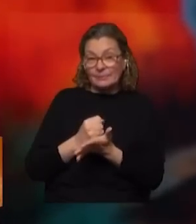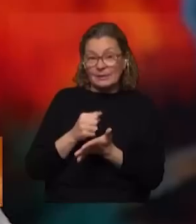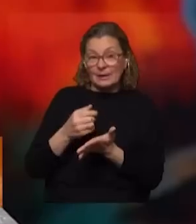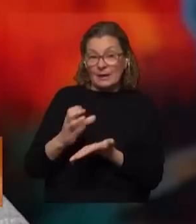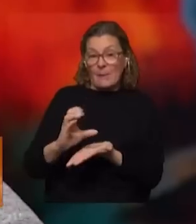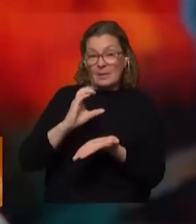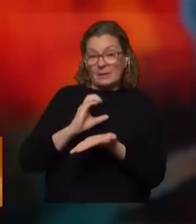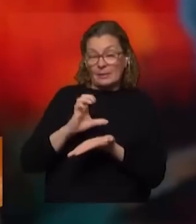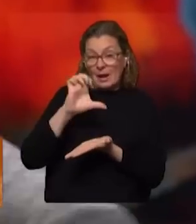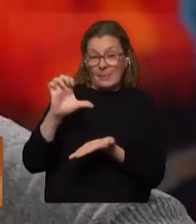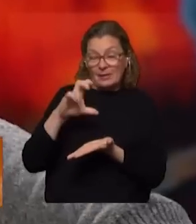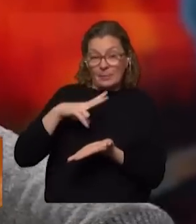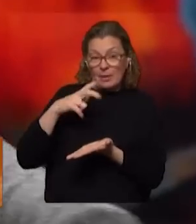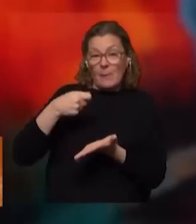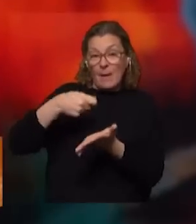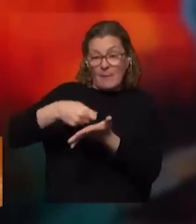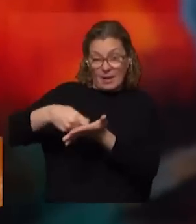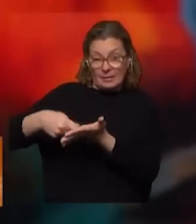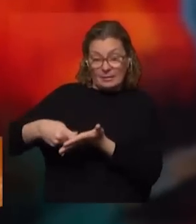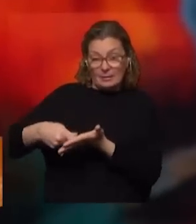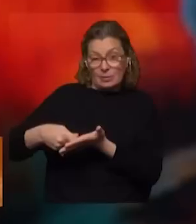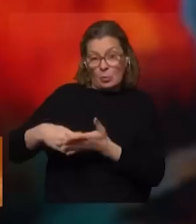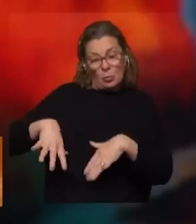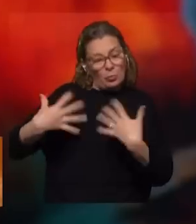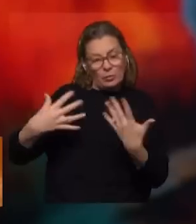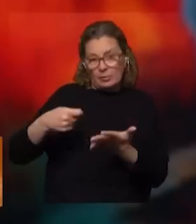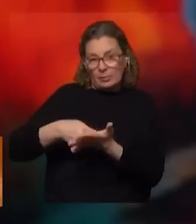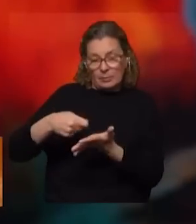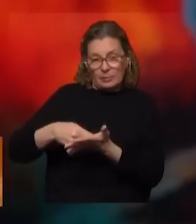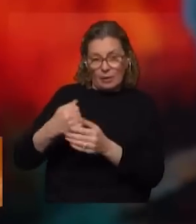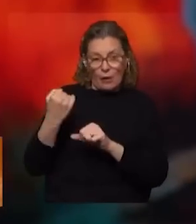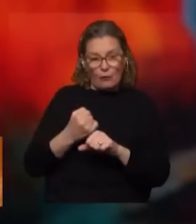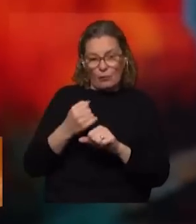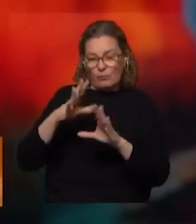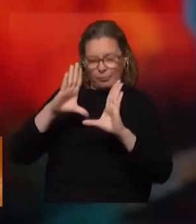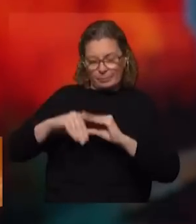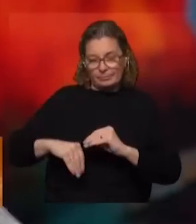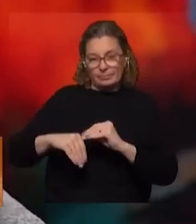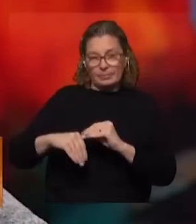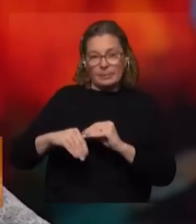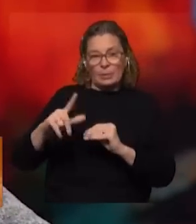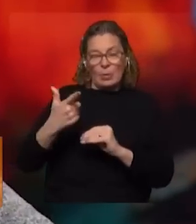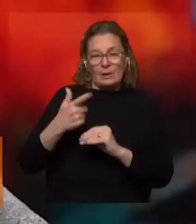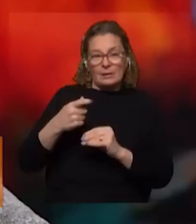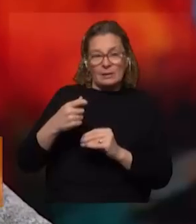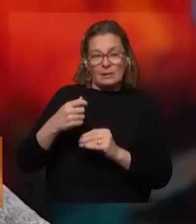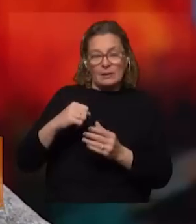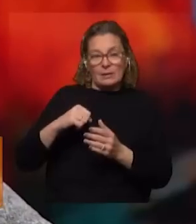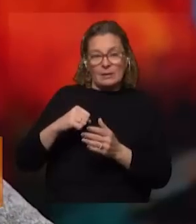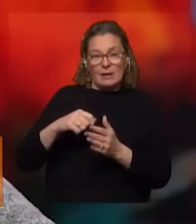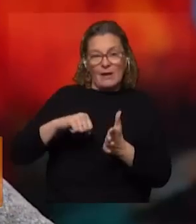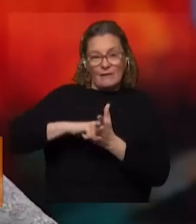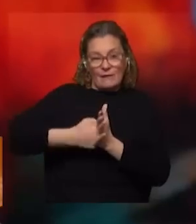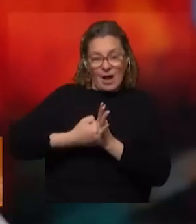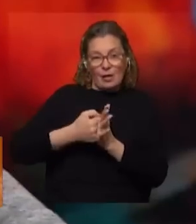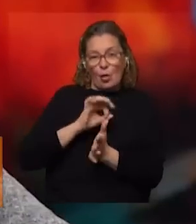le preste plata a las empresas privadas que le va a pagar. Pase lo que pase con las empresas privadas se funden las cuatro no hay Neptuno el banco que le haya prestado o